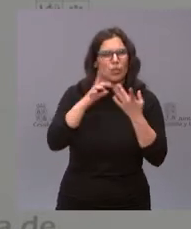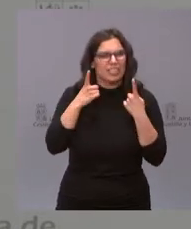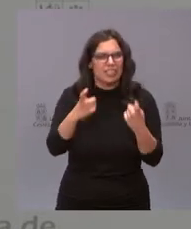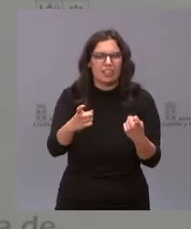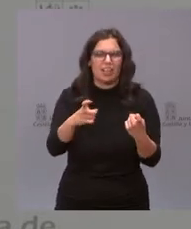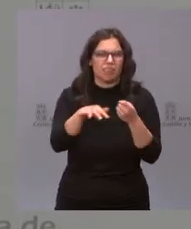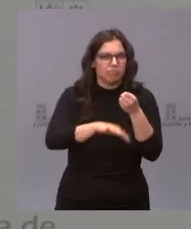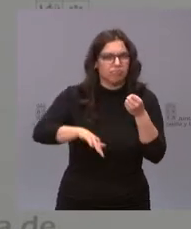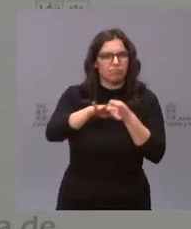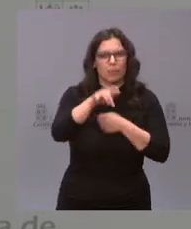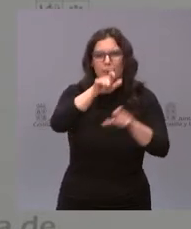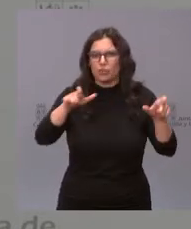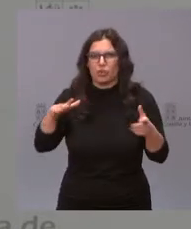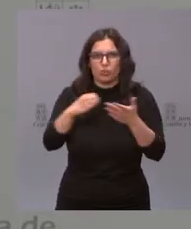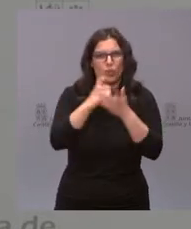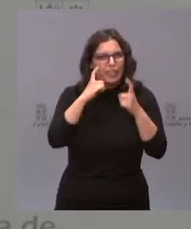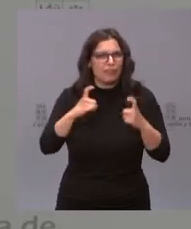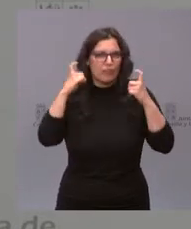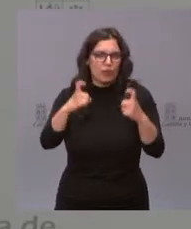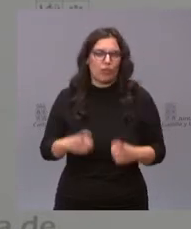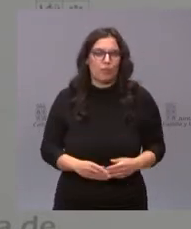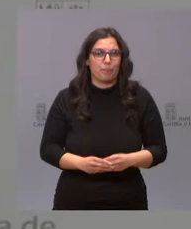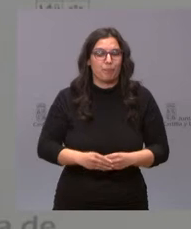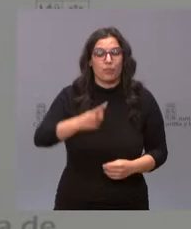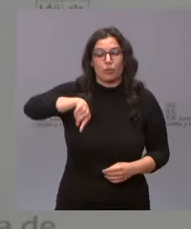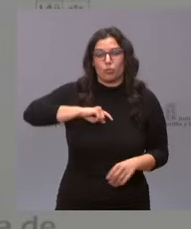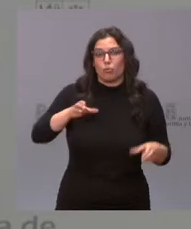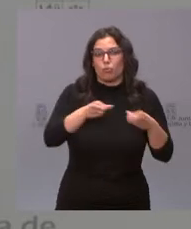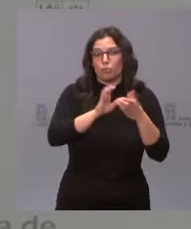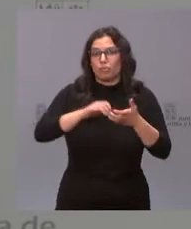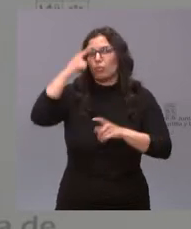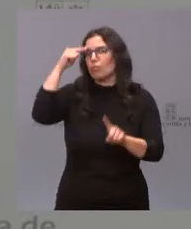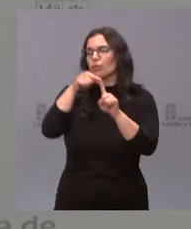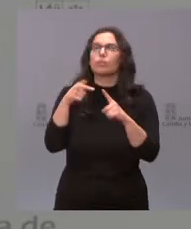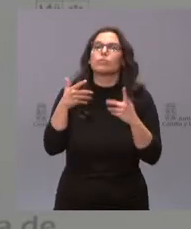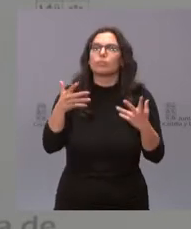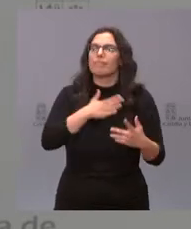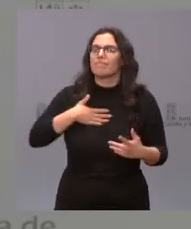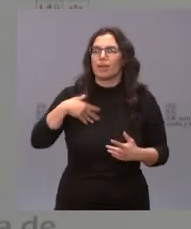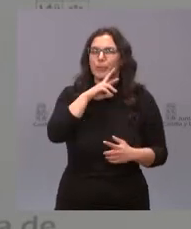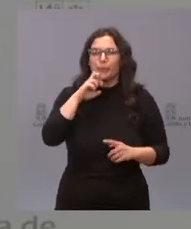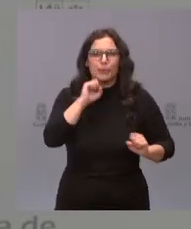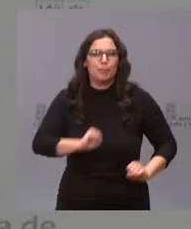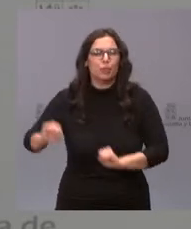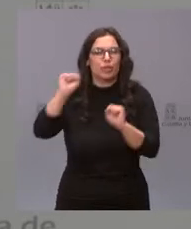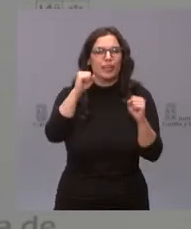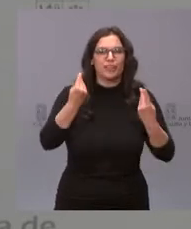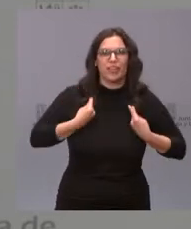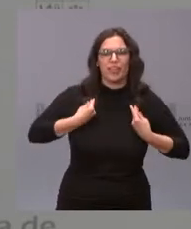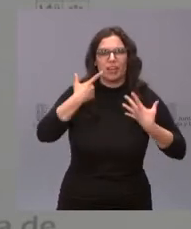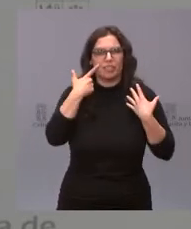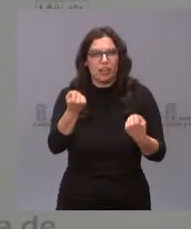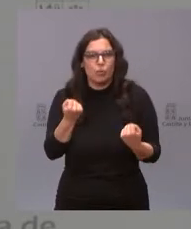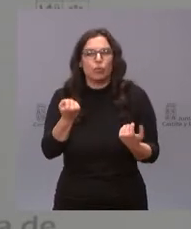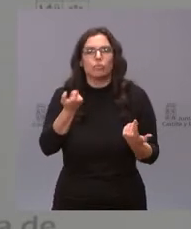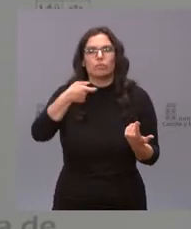de todas las personas. Nuestro objetivo desde la Junta de Castilla y León es proteger la vida, proteger la salud, también